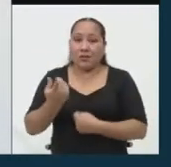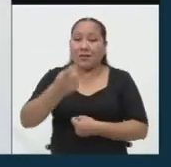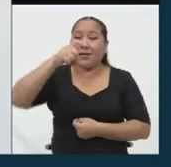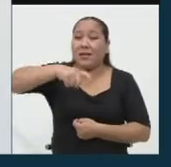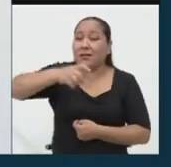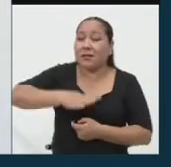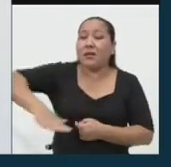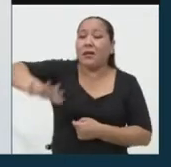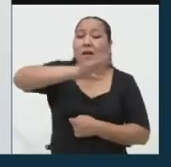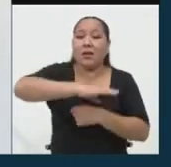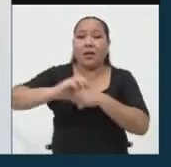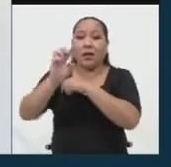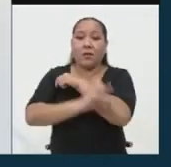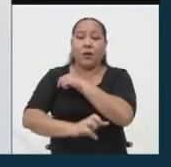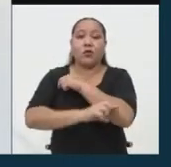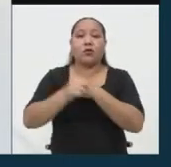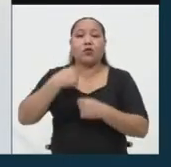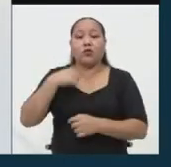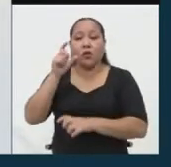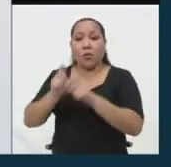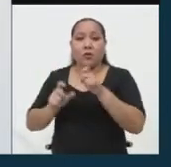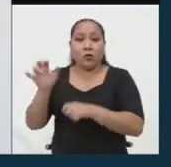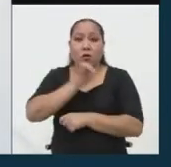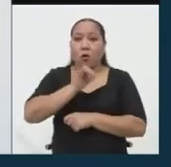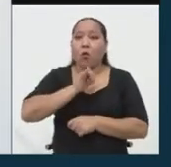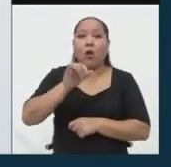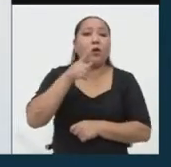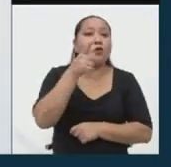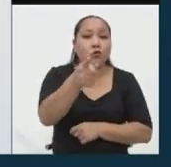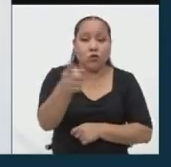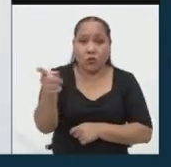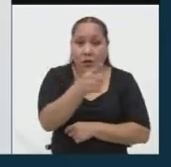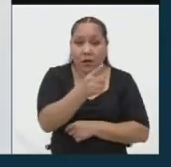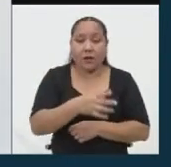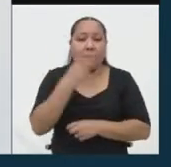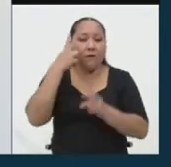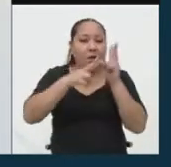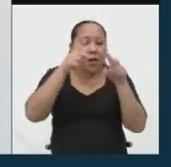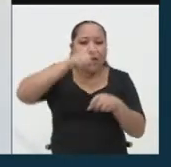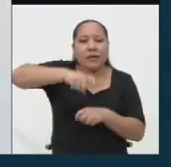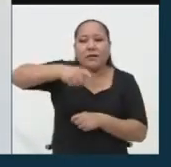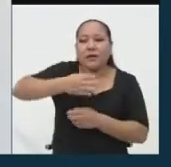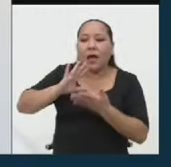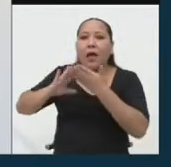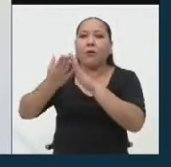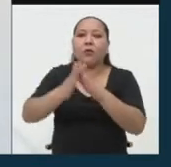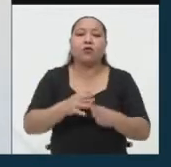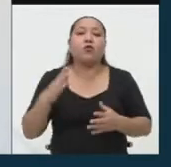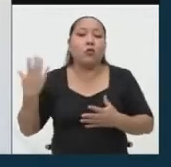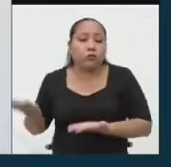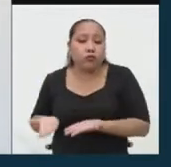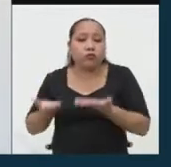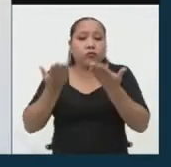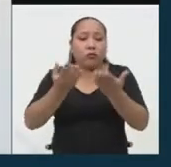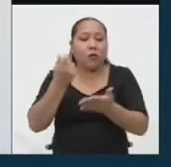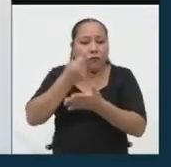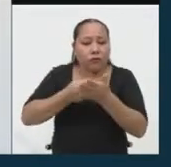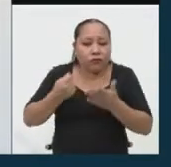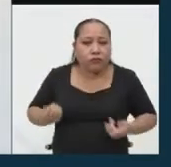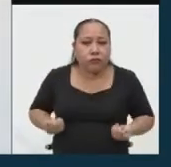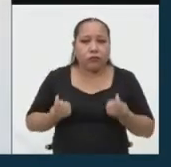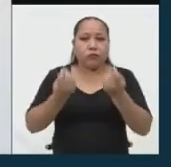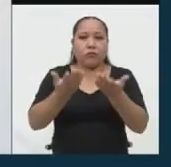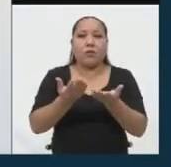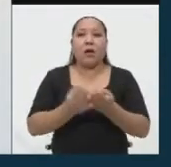a nuestro país. Soy una ciudadana como ustedes que ve la necesidad de la población. Fomentaré que los ciudadanos